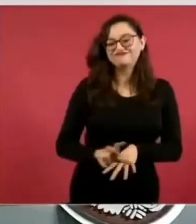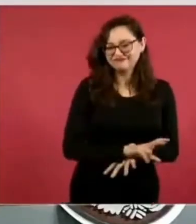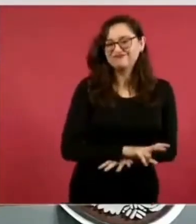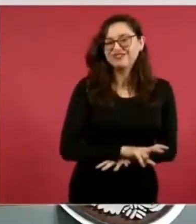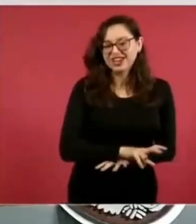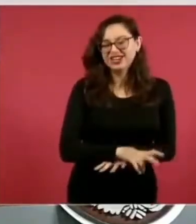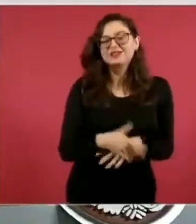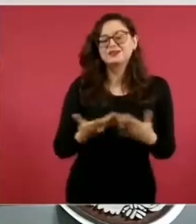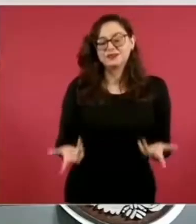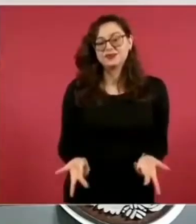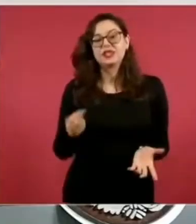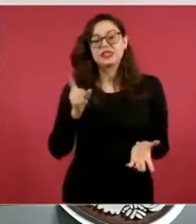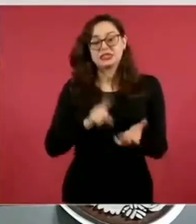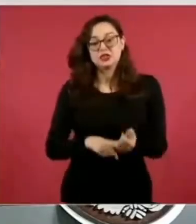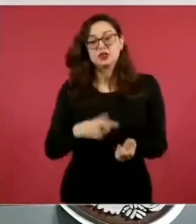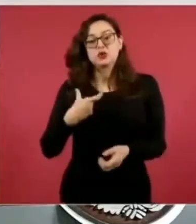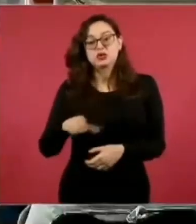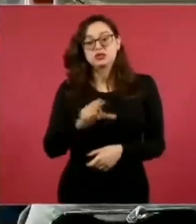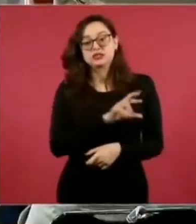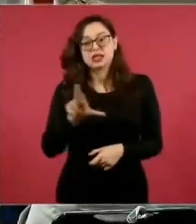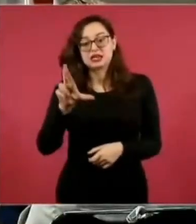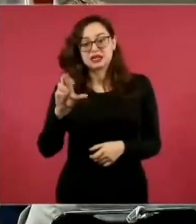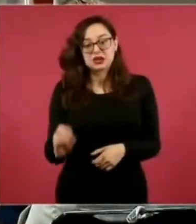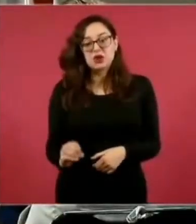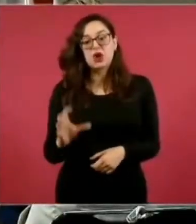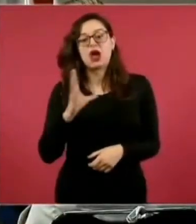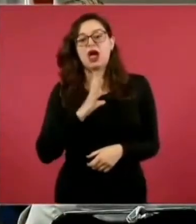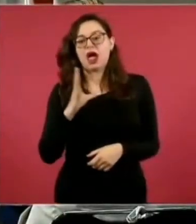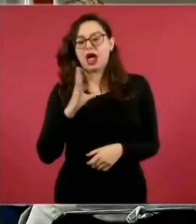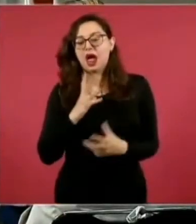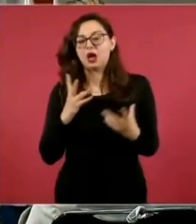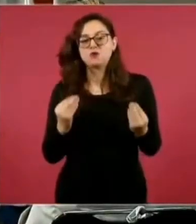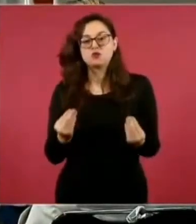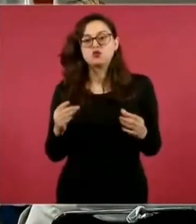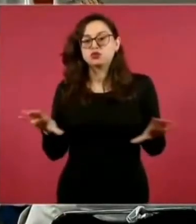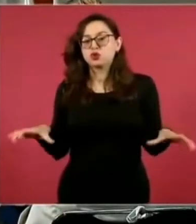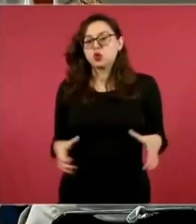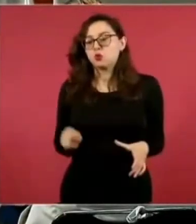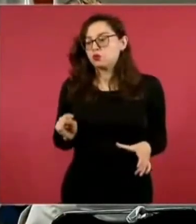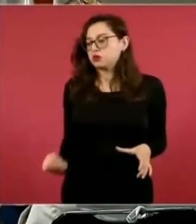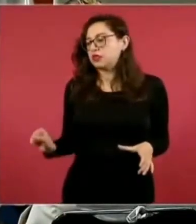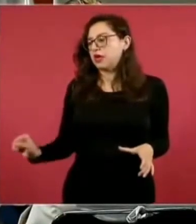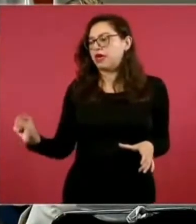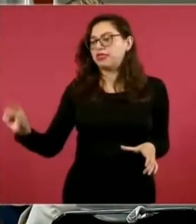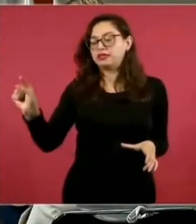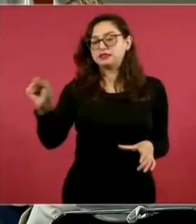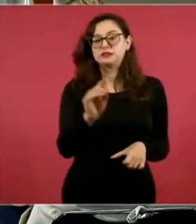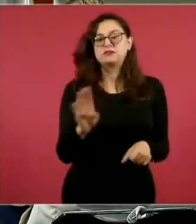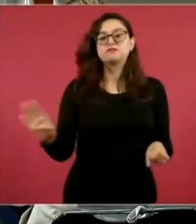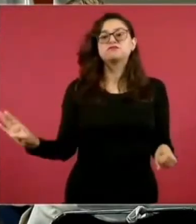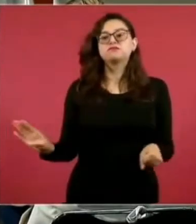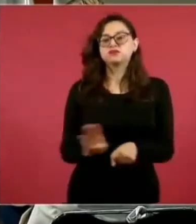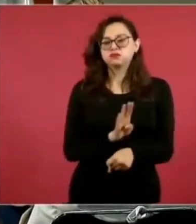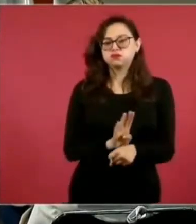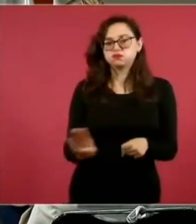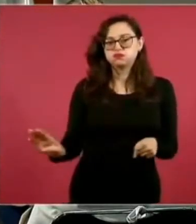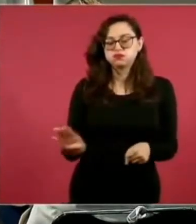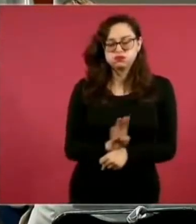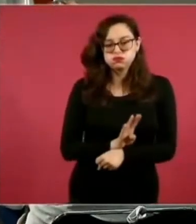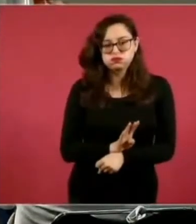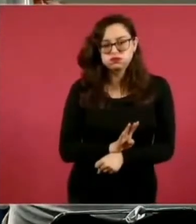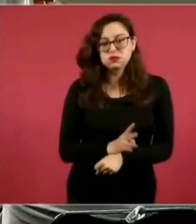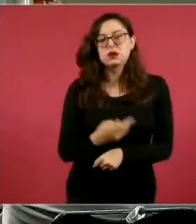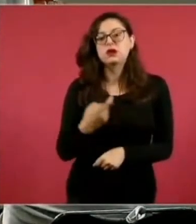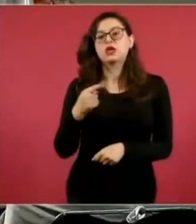Maya. Hacia el interior de Quintana Roo hay decenas y decenas de comunidades que se benefician, quizá no todos lo saben, pero